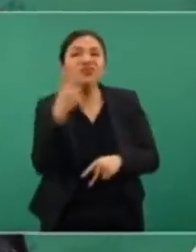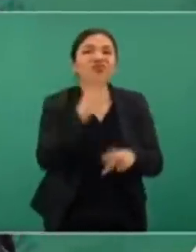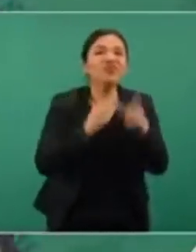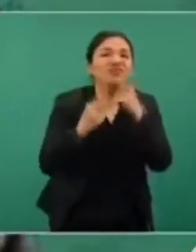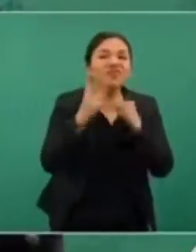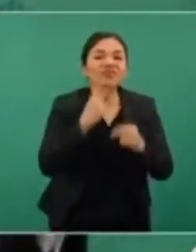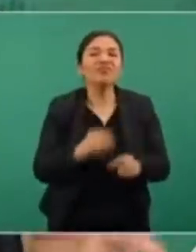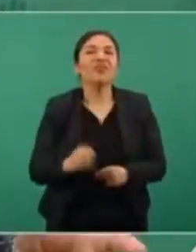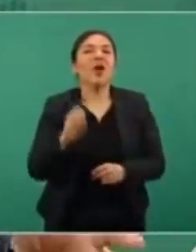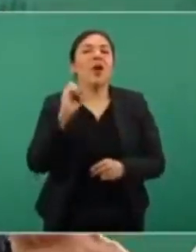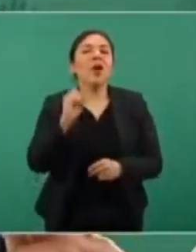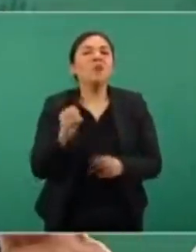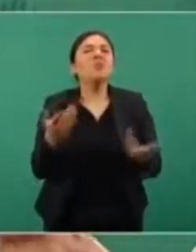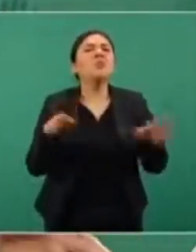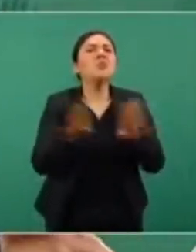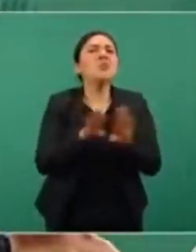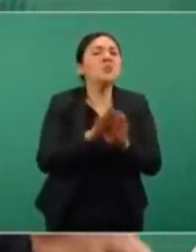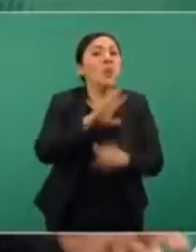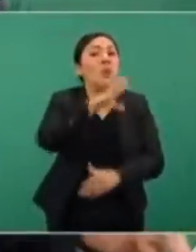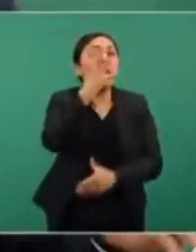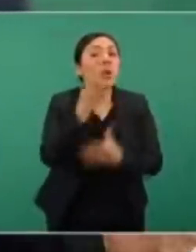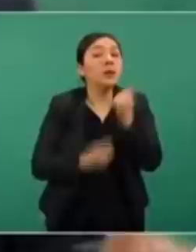las filtraciones